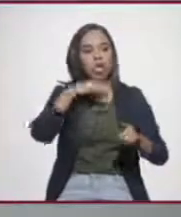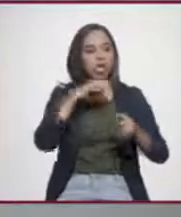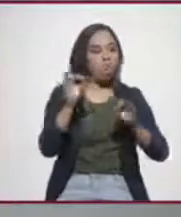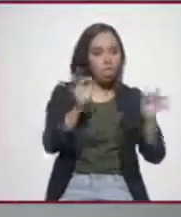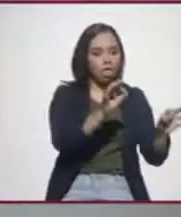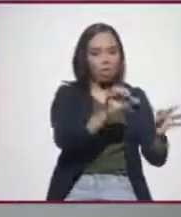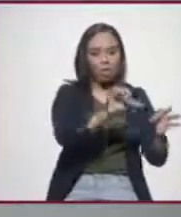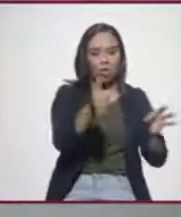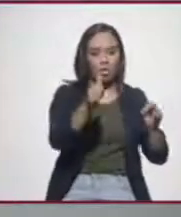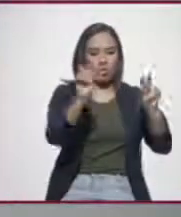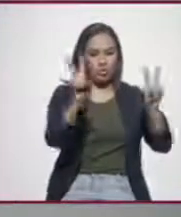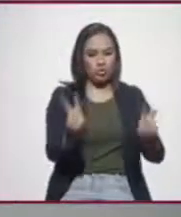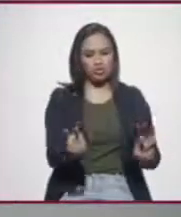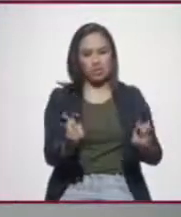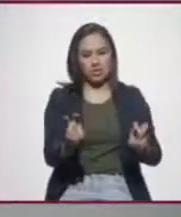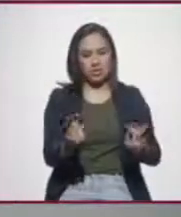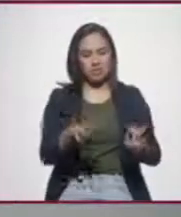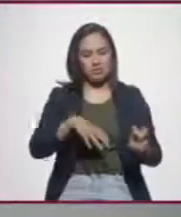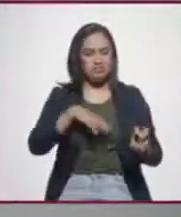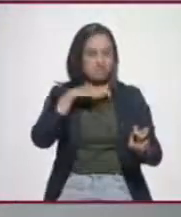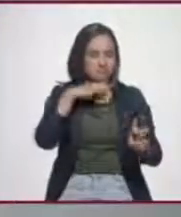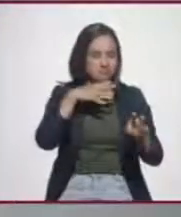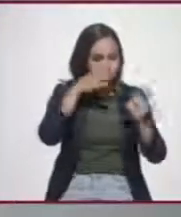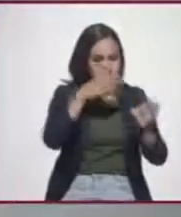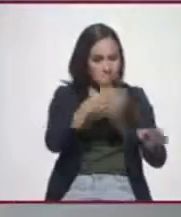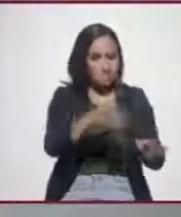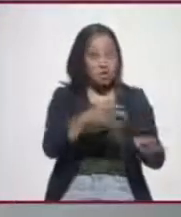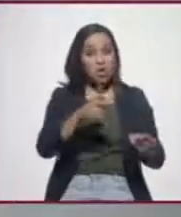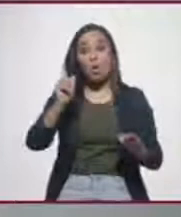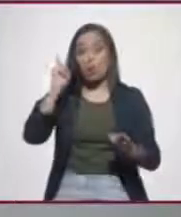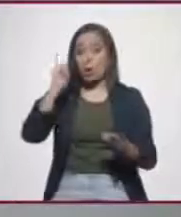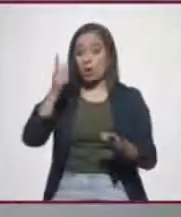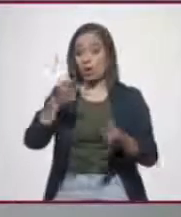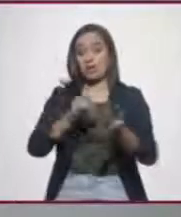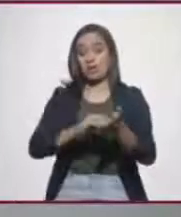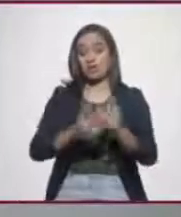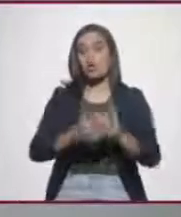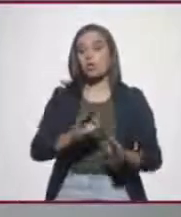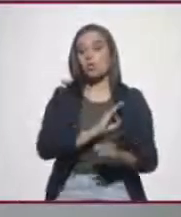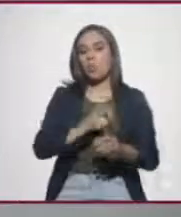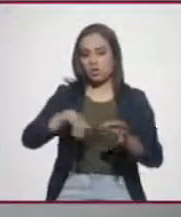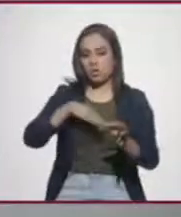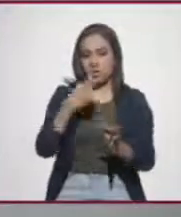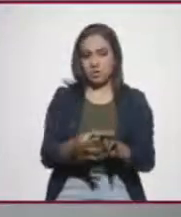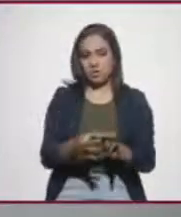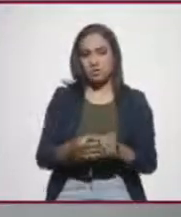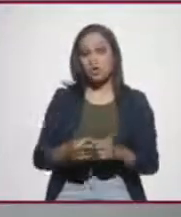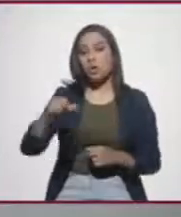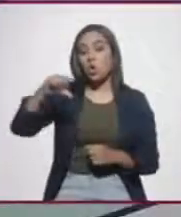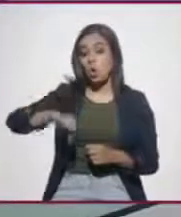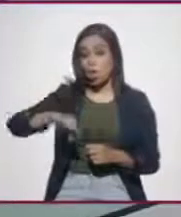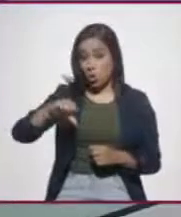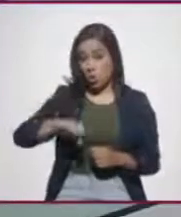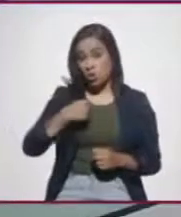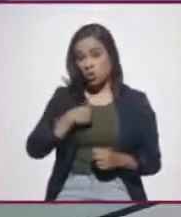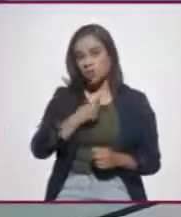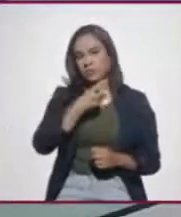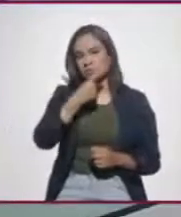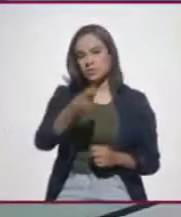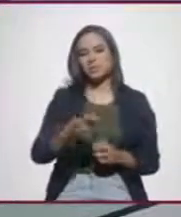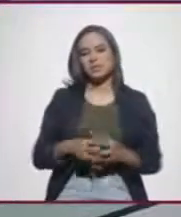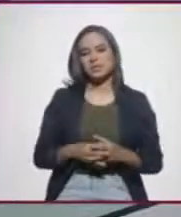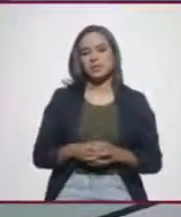esperemos que sea una estrategia que cumpla con estas expectativas. Hoy te diría que nuestras